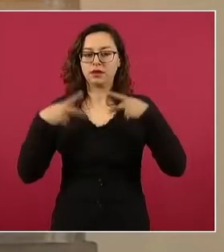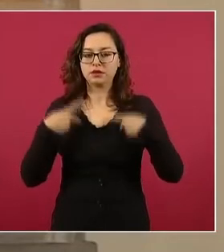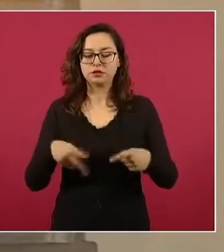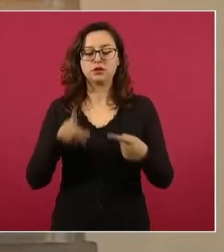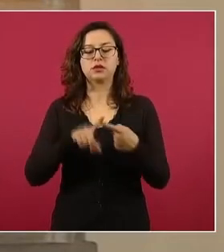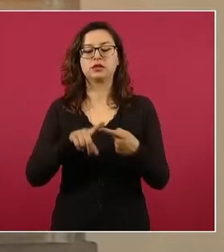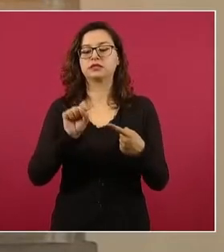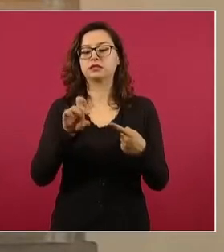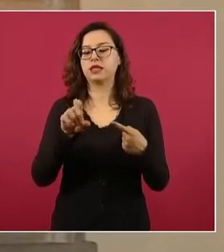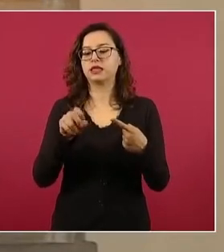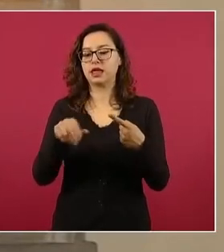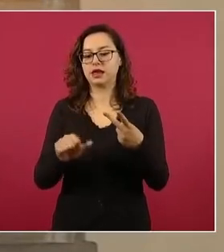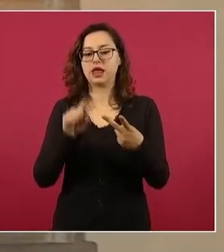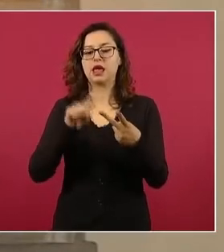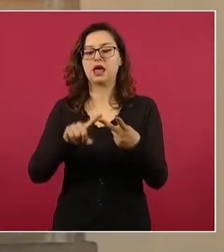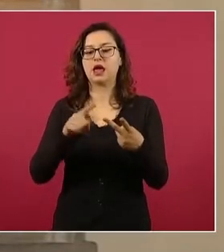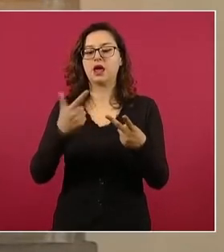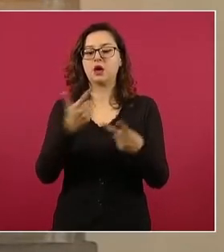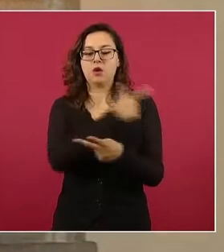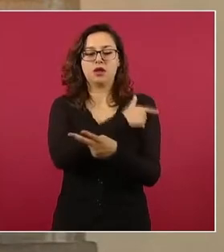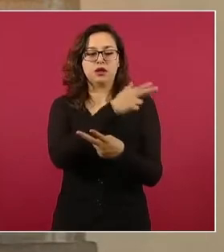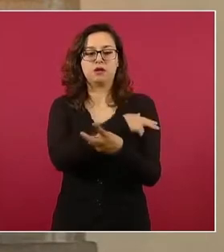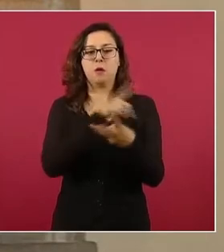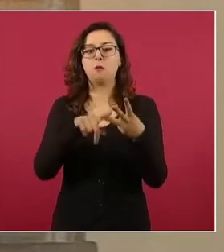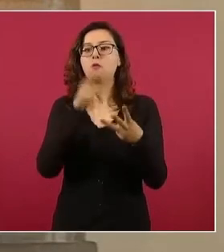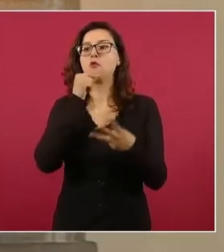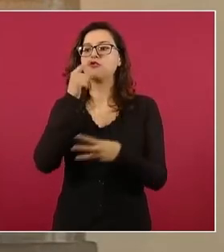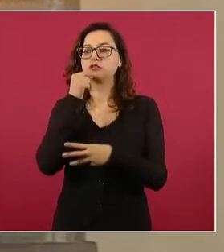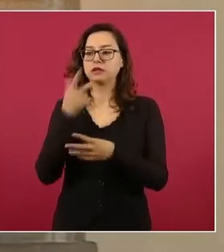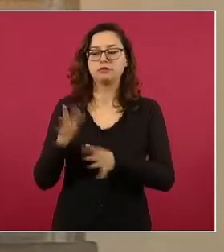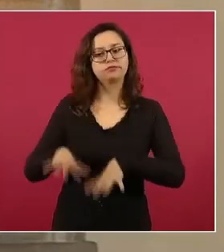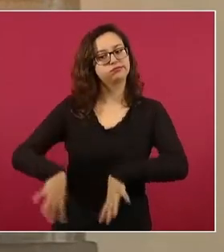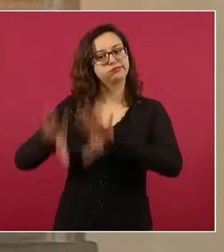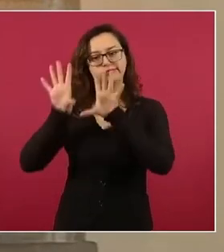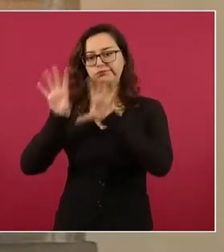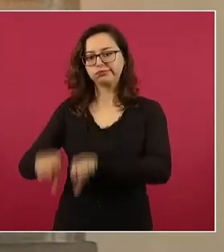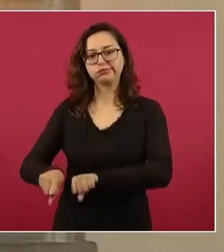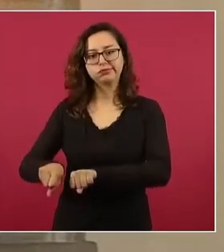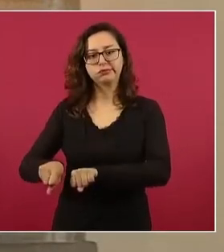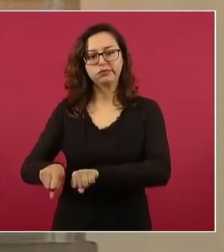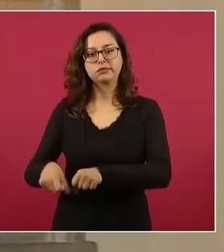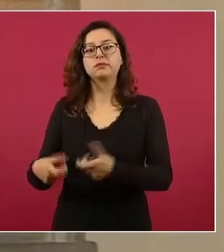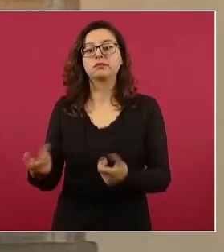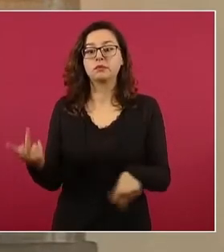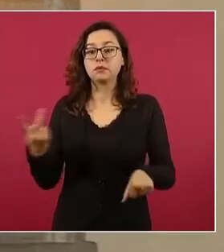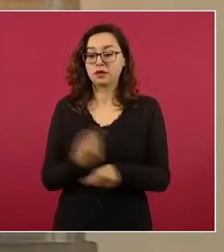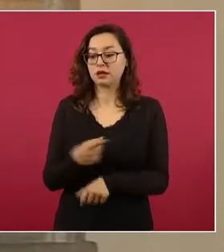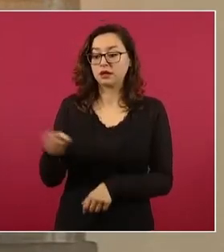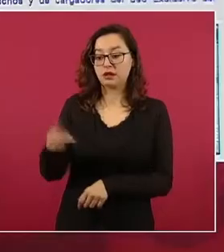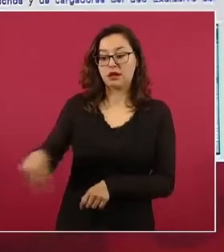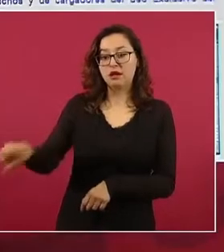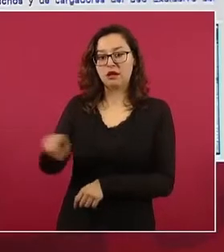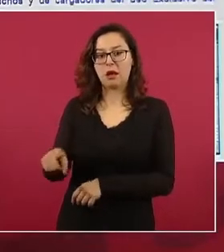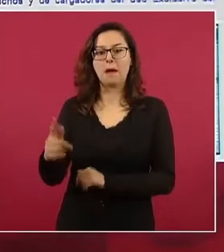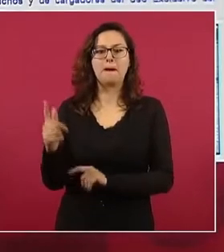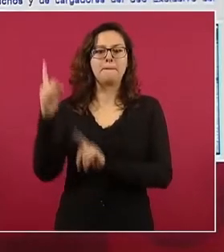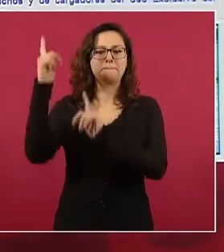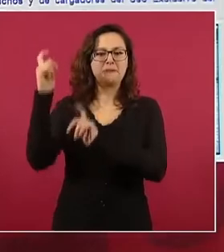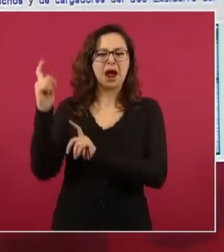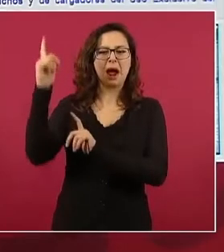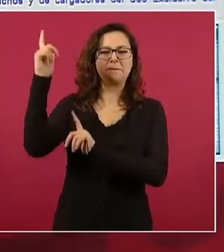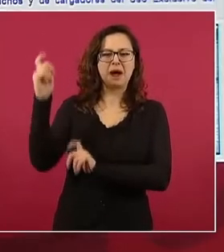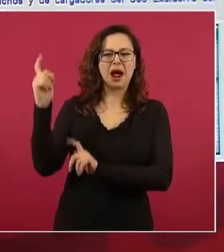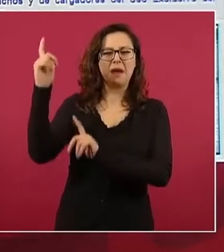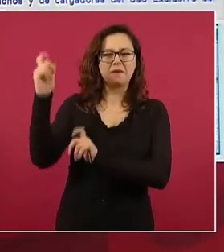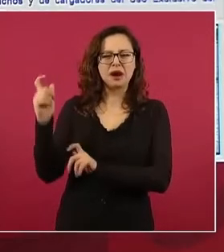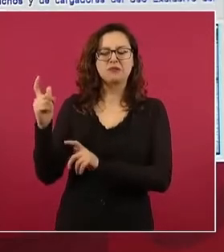Nacional y la Policía Estatal. Estos sujetos habrían hecho diferentes detonaciones de armas de fuego en el municipio de